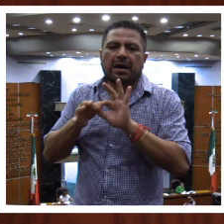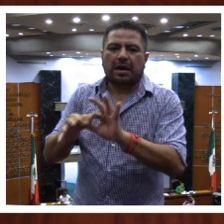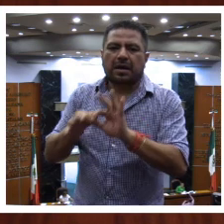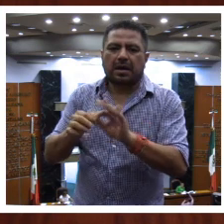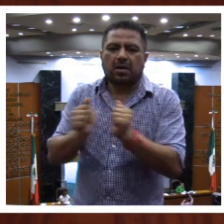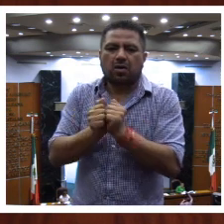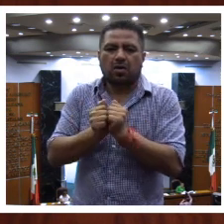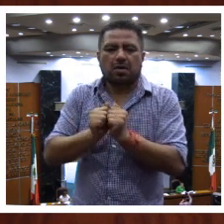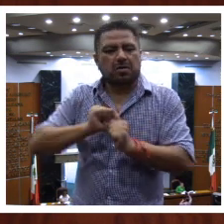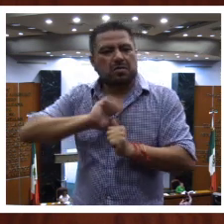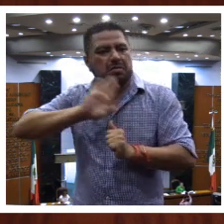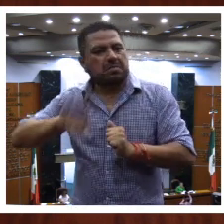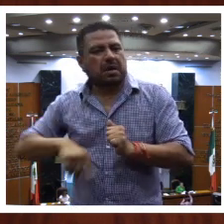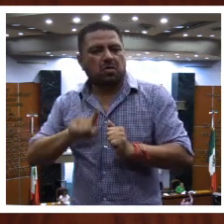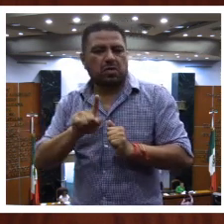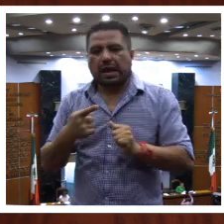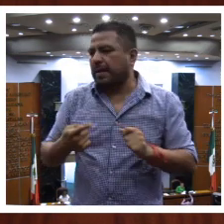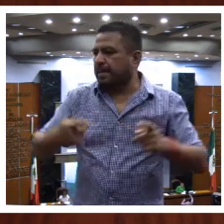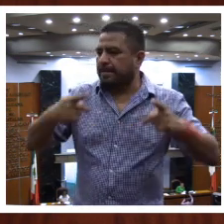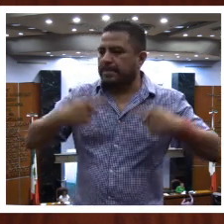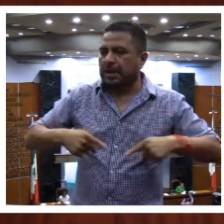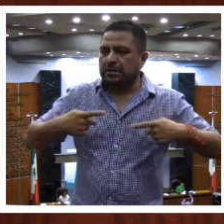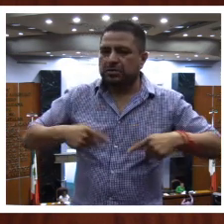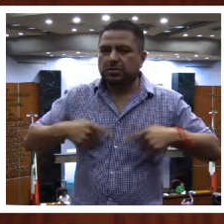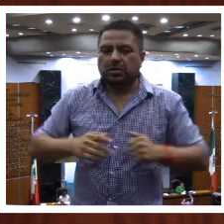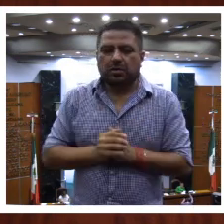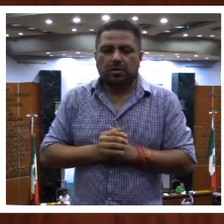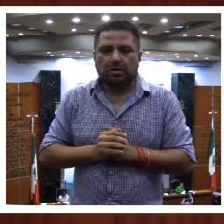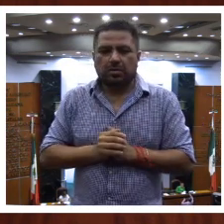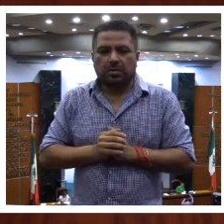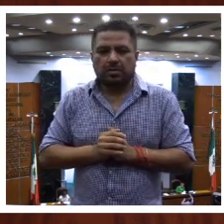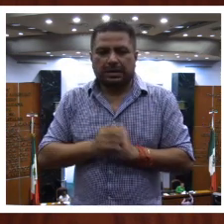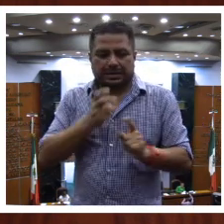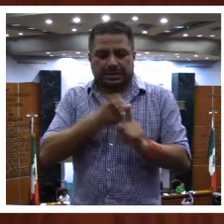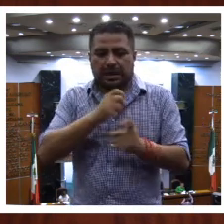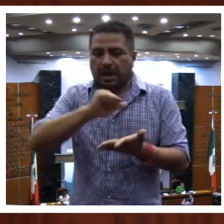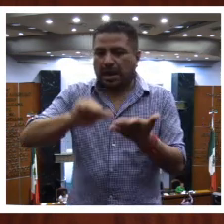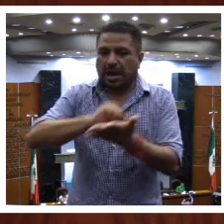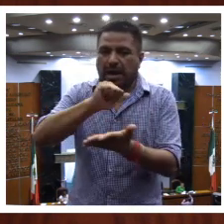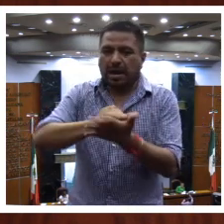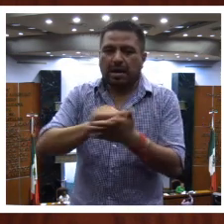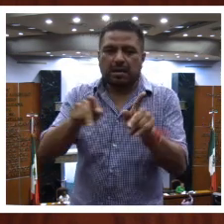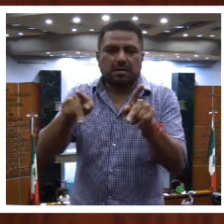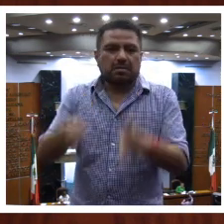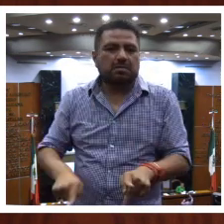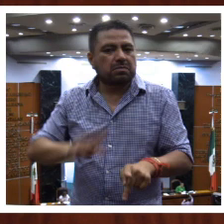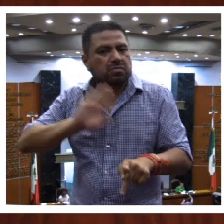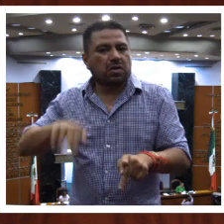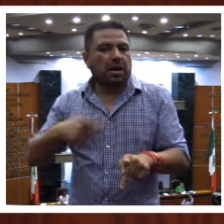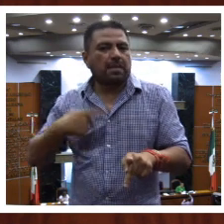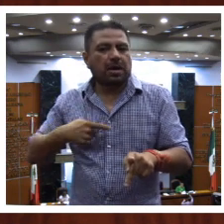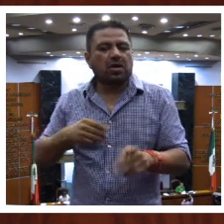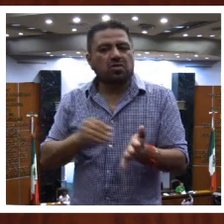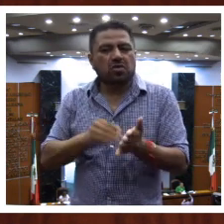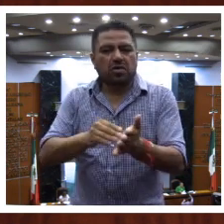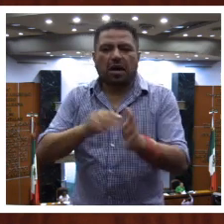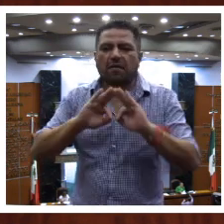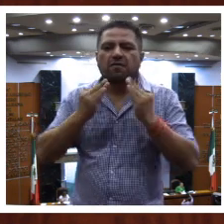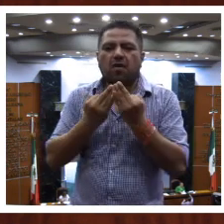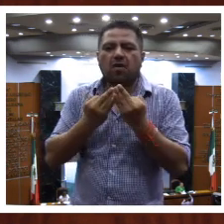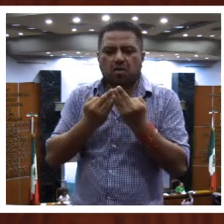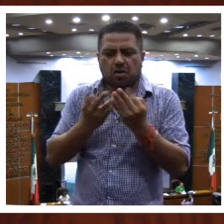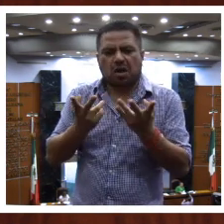con el deceso de un individuo. El contenido de las actas de defunción sigue en un formato